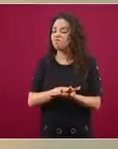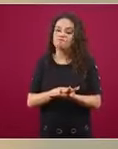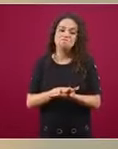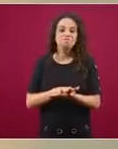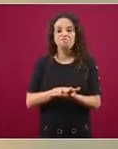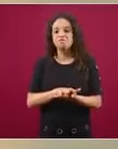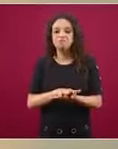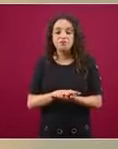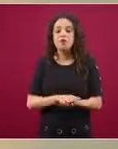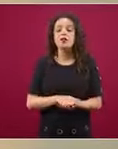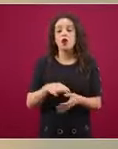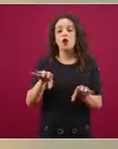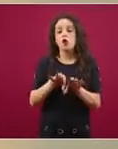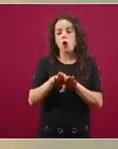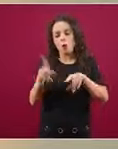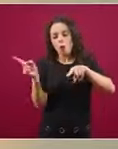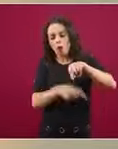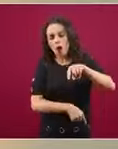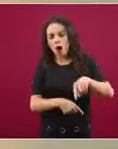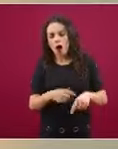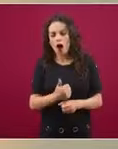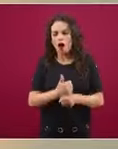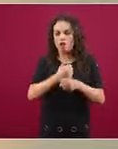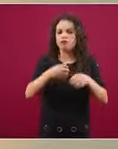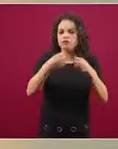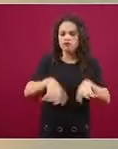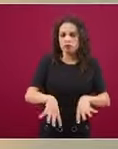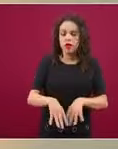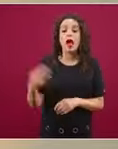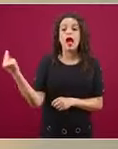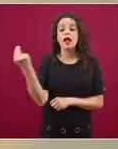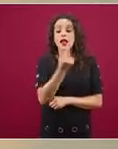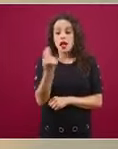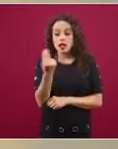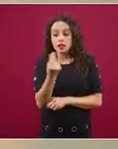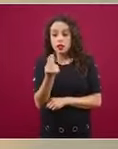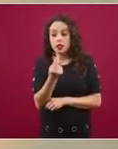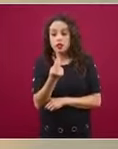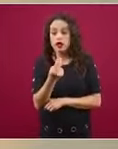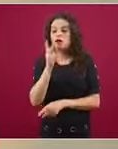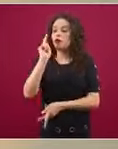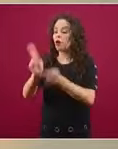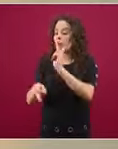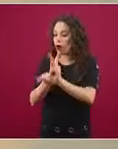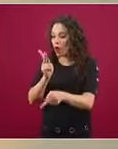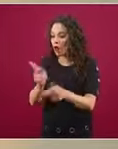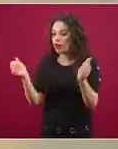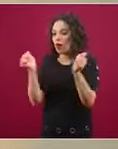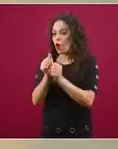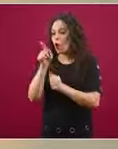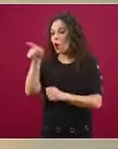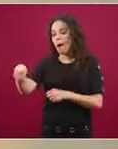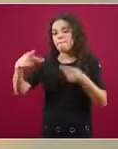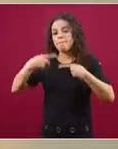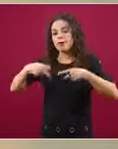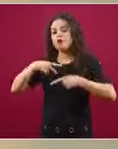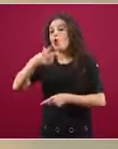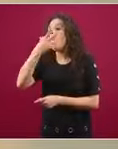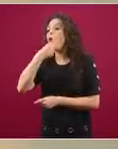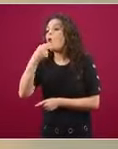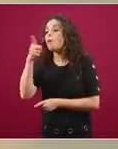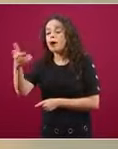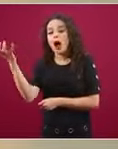se trabaje también con la otra parte, los agresores. Y eso es básico. Y estamos